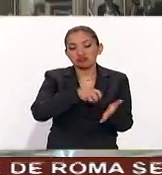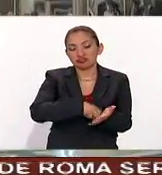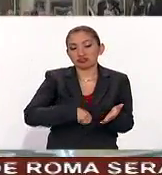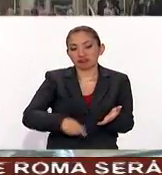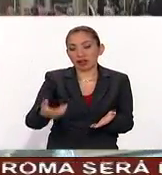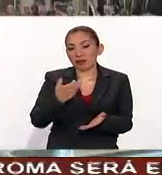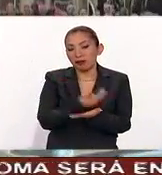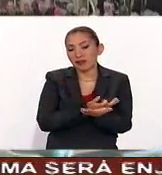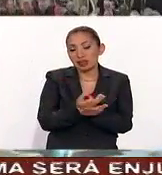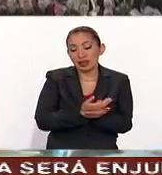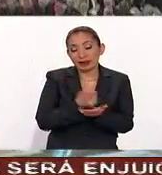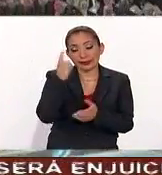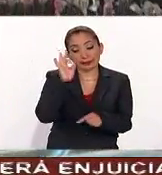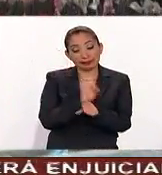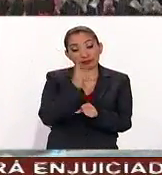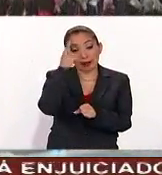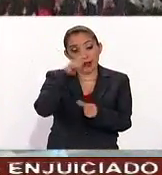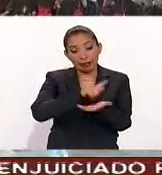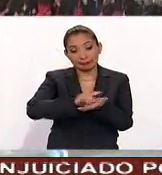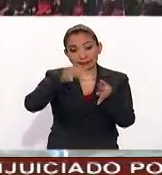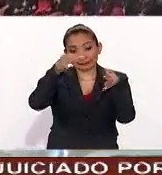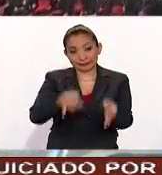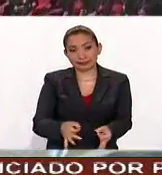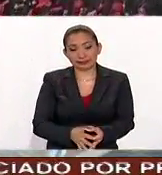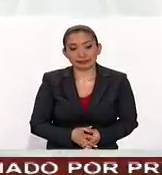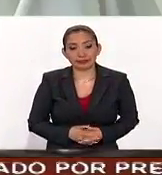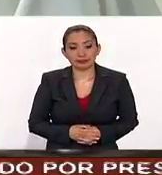seguirán para asegurar su transparencia.